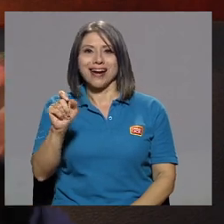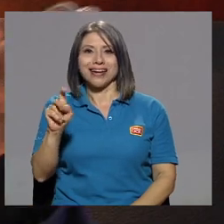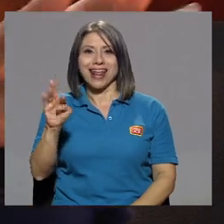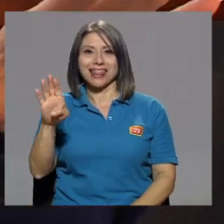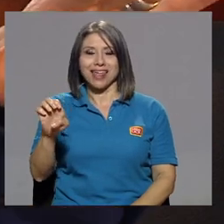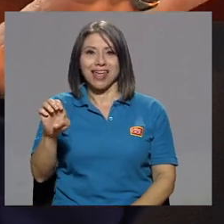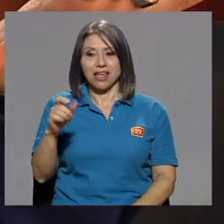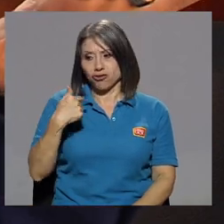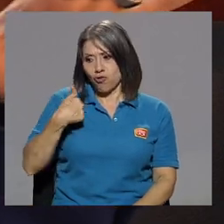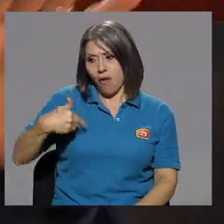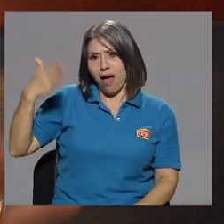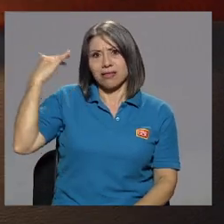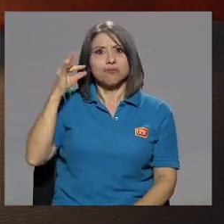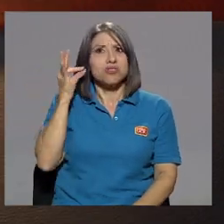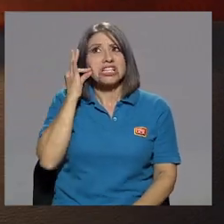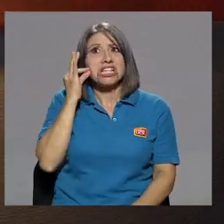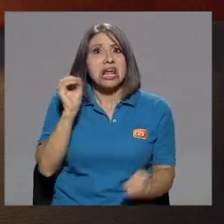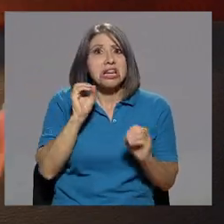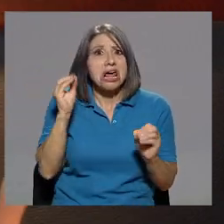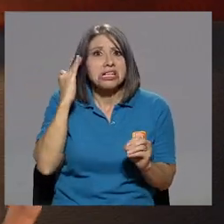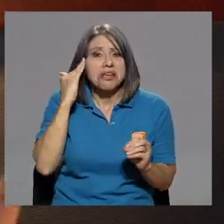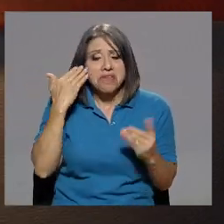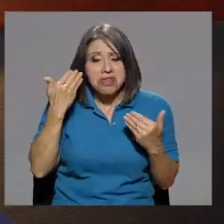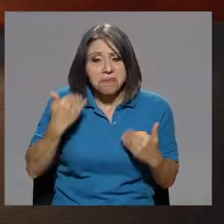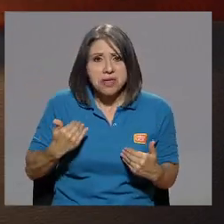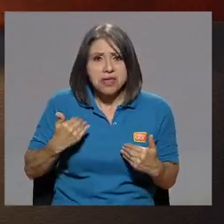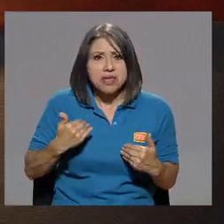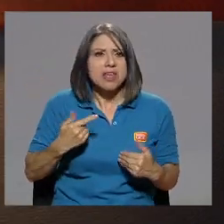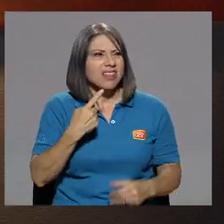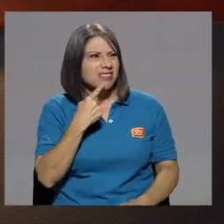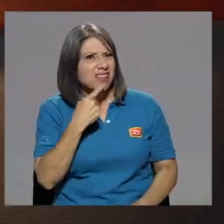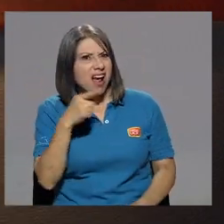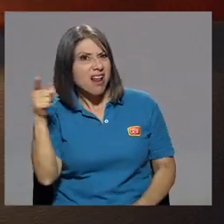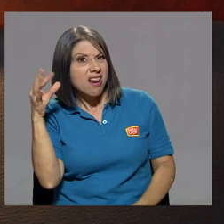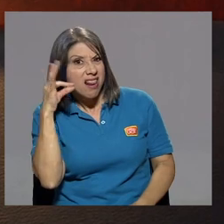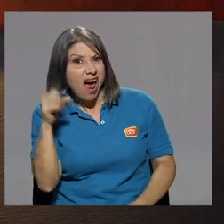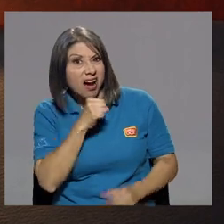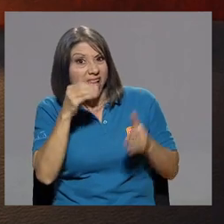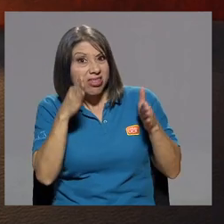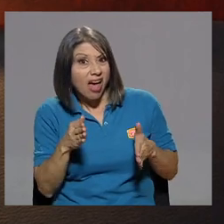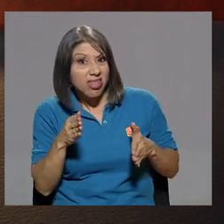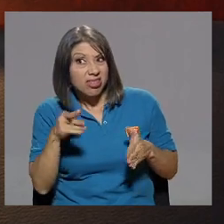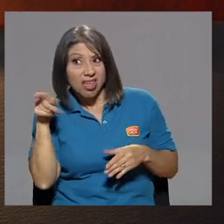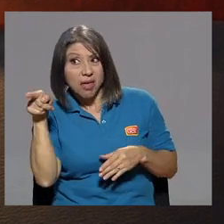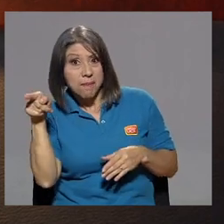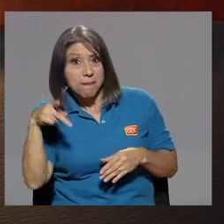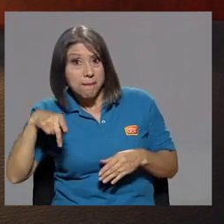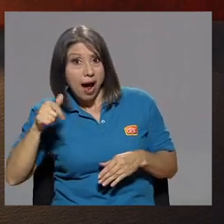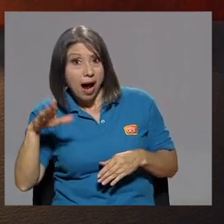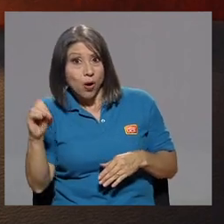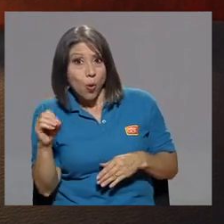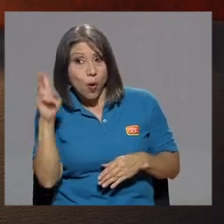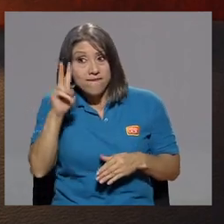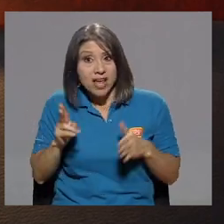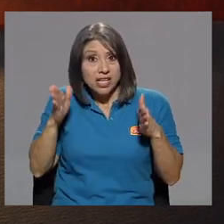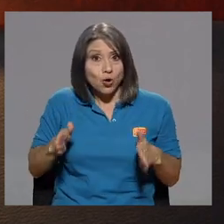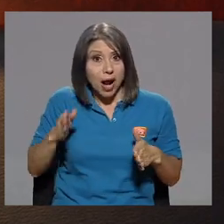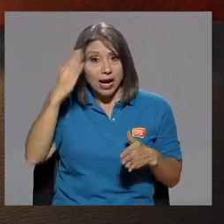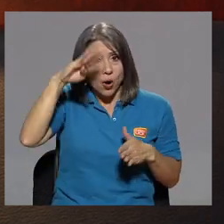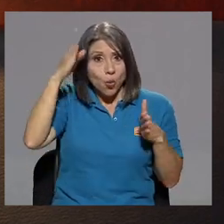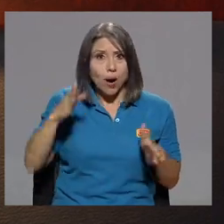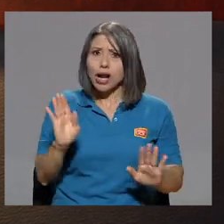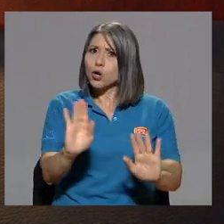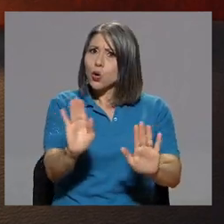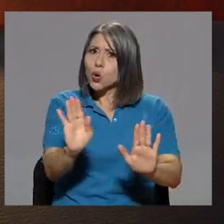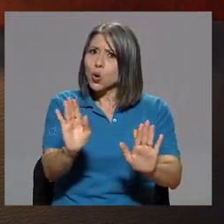nadie sabía. Y decían, la cantante de Paco es venezolano, es cubana, no, no, es tica.